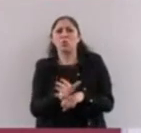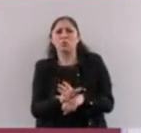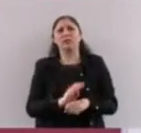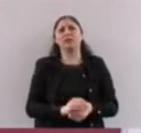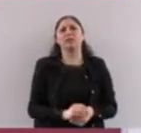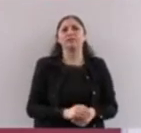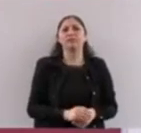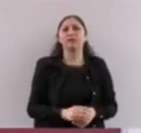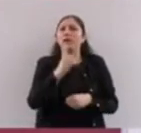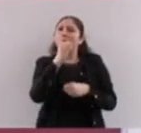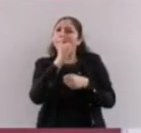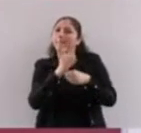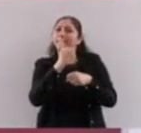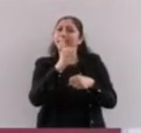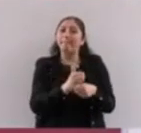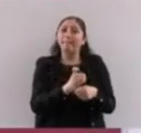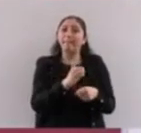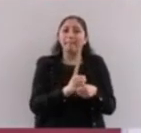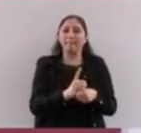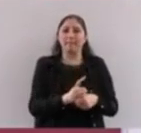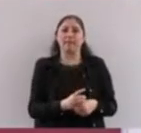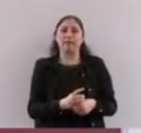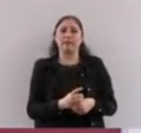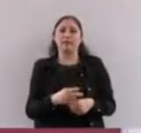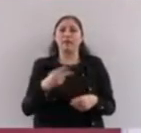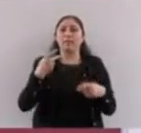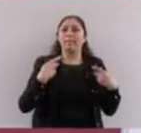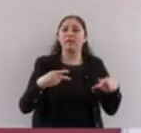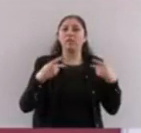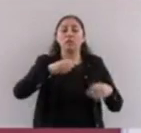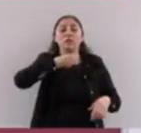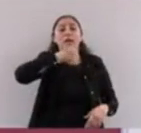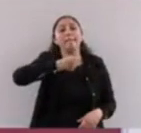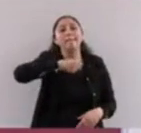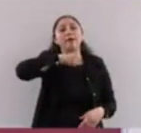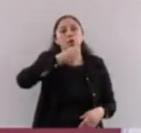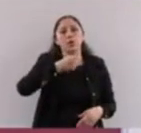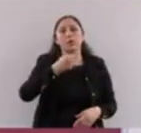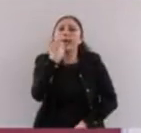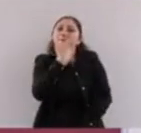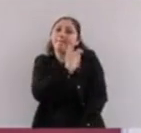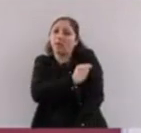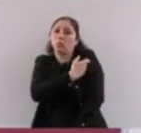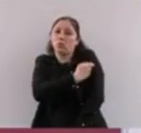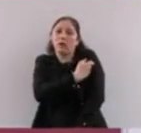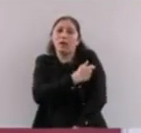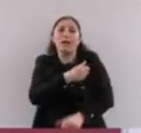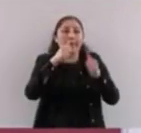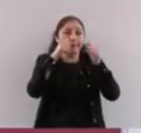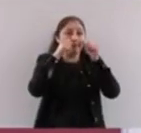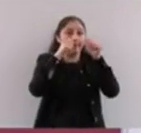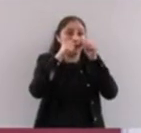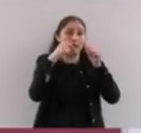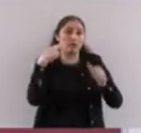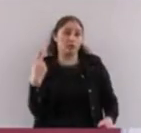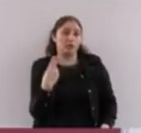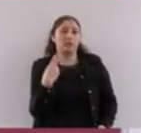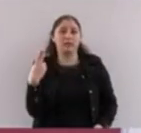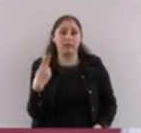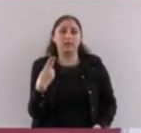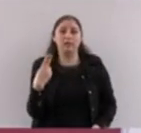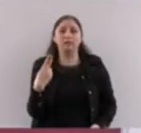universo de la población al cual se le atendió fueron a los adultos mayores. Y en ese tiempo,